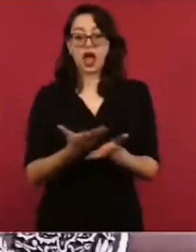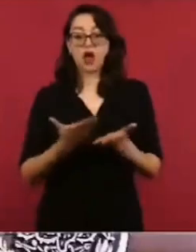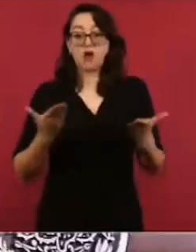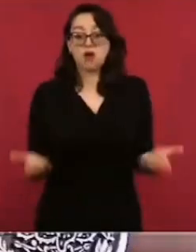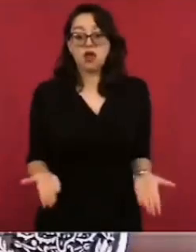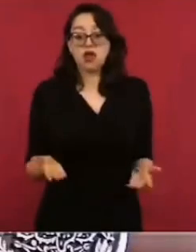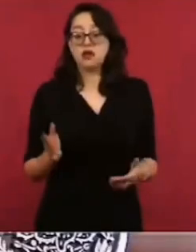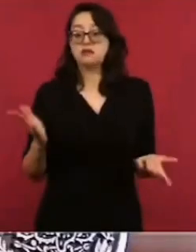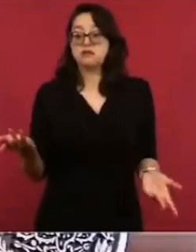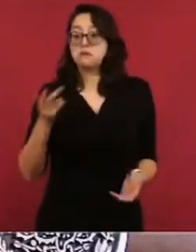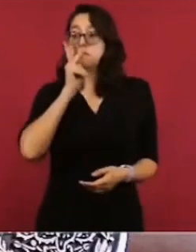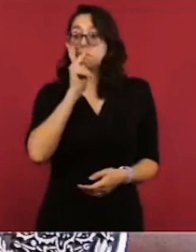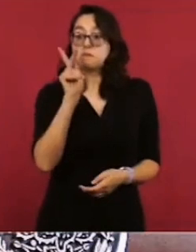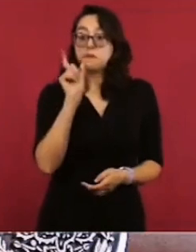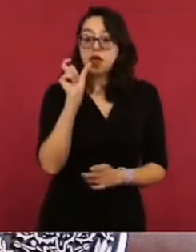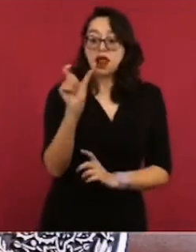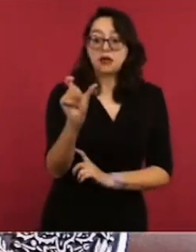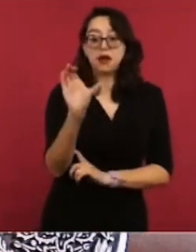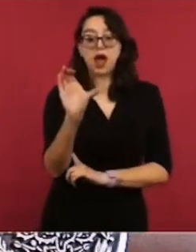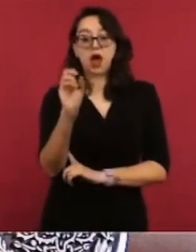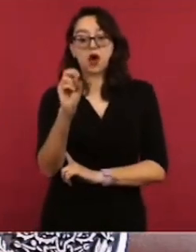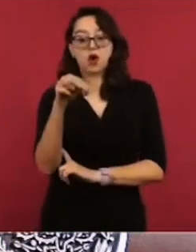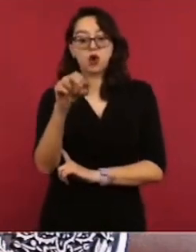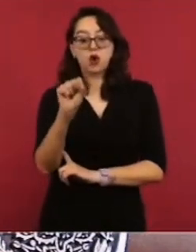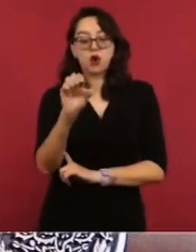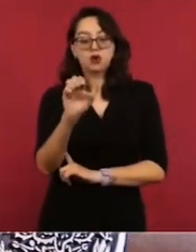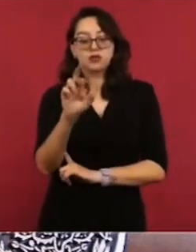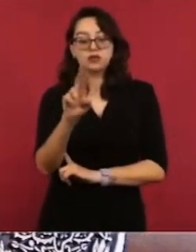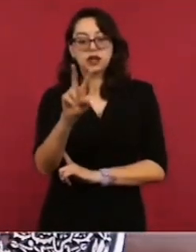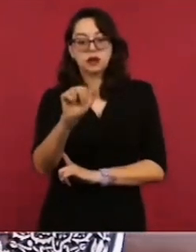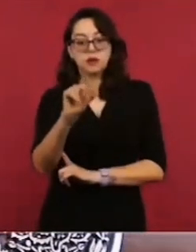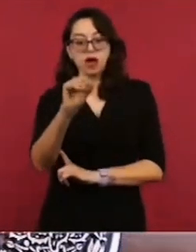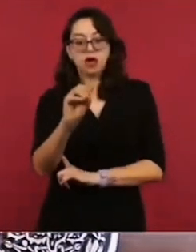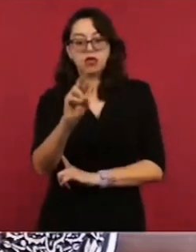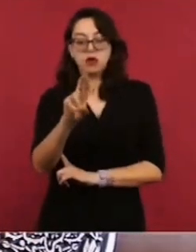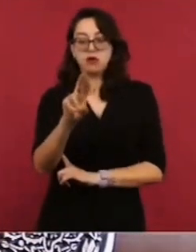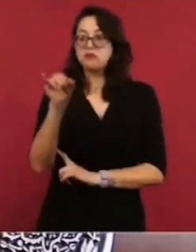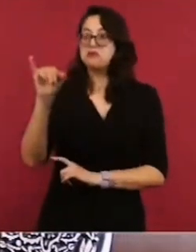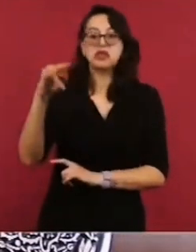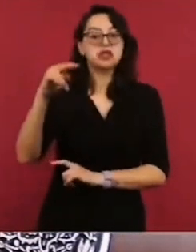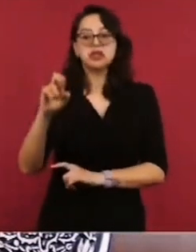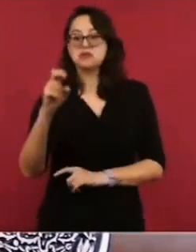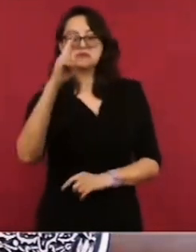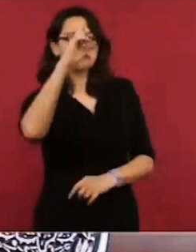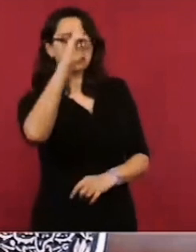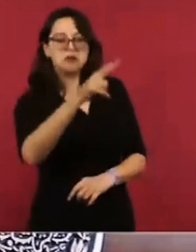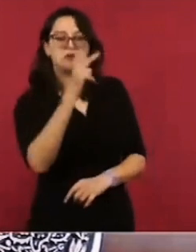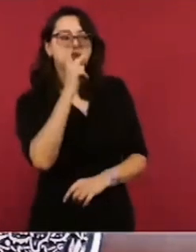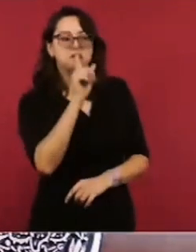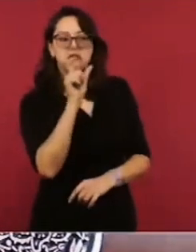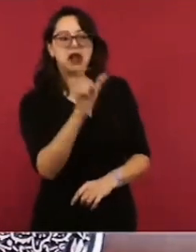llamar reaccionarios. ¿Se acuerdan lo que decía